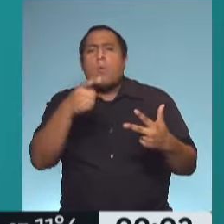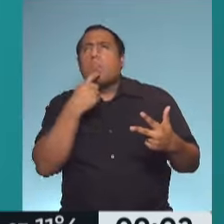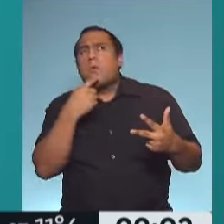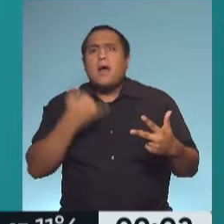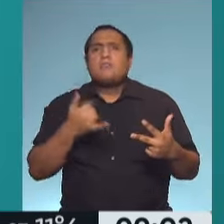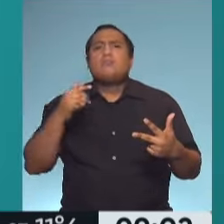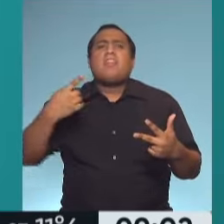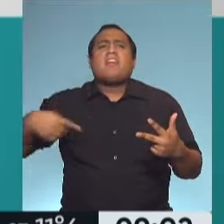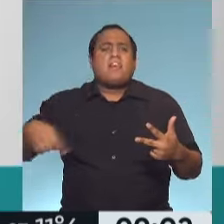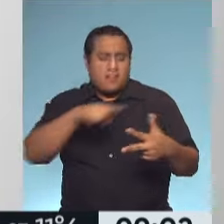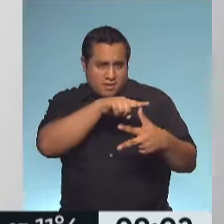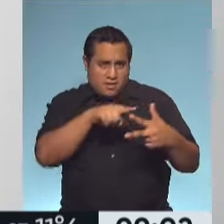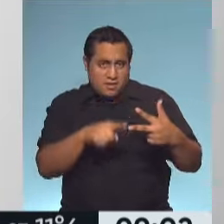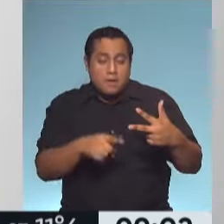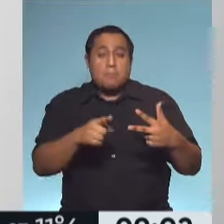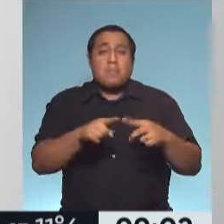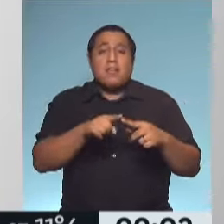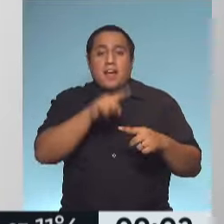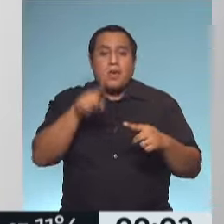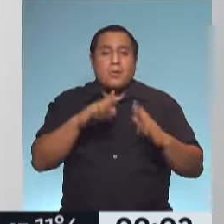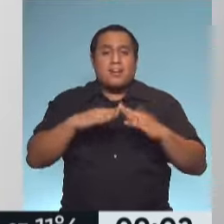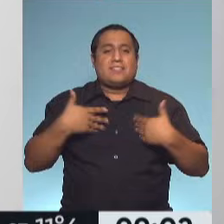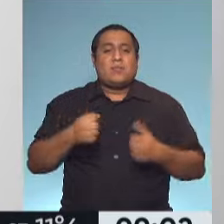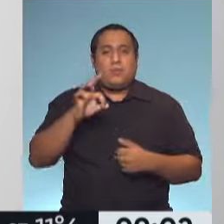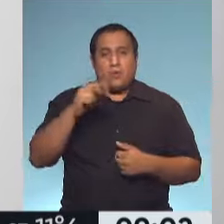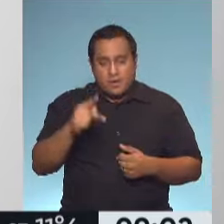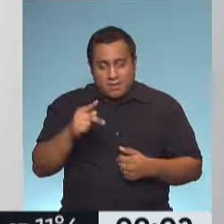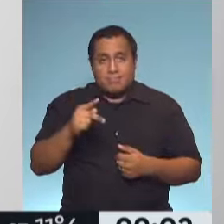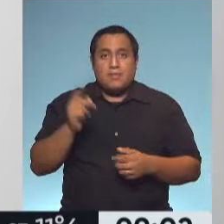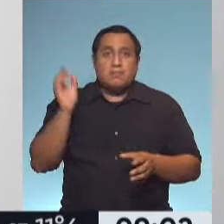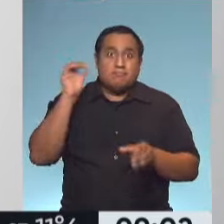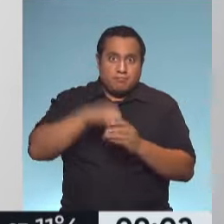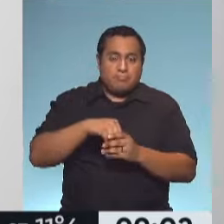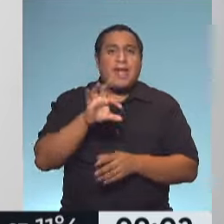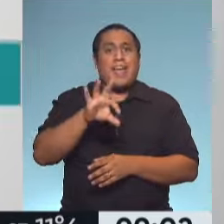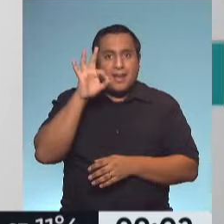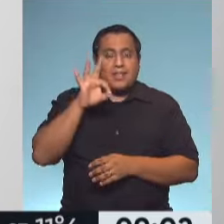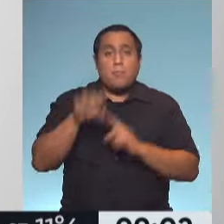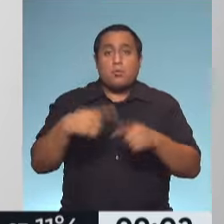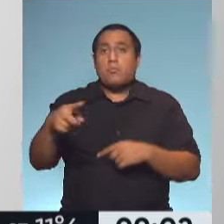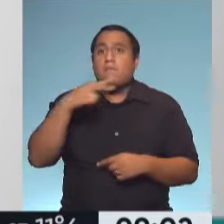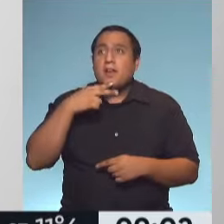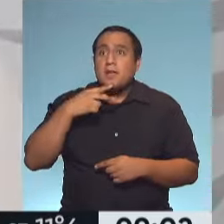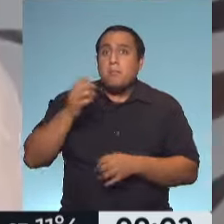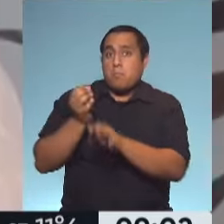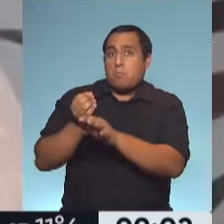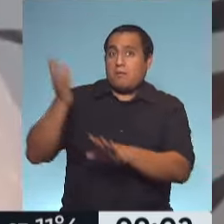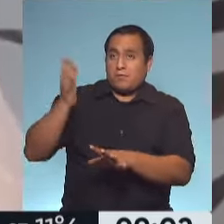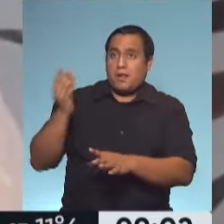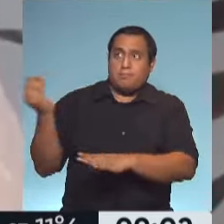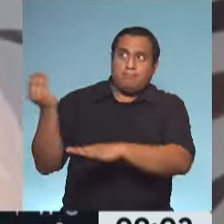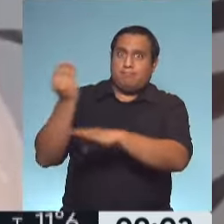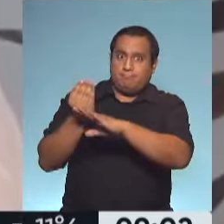que hay que seguir controlándose. Pueden ingresar a Arroba en Casa Salud OK. Votan y el próximo viernes tendremos aquí, por supuesto,